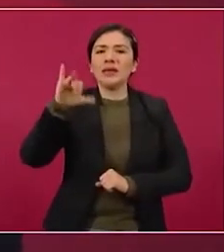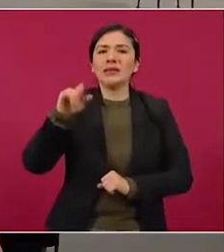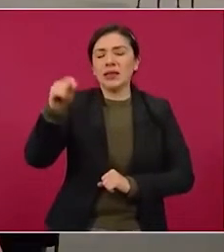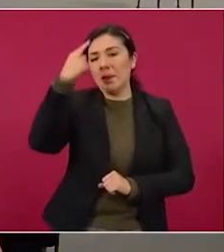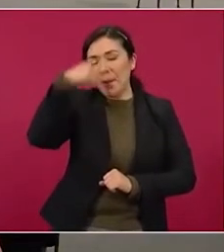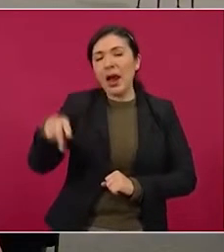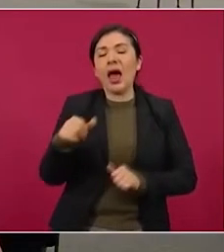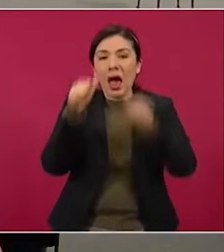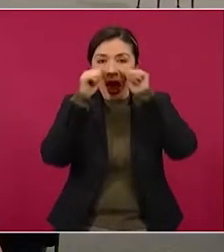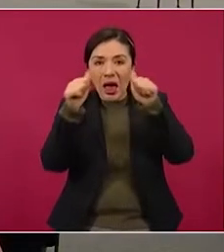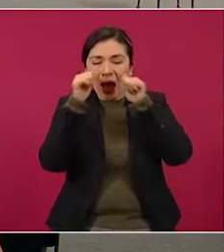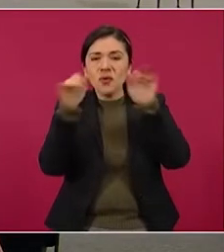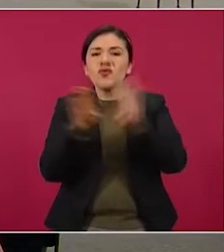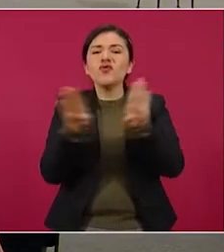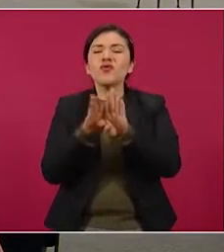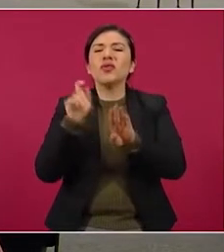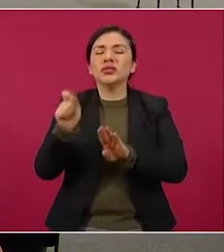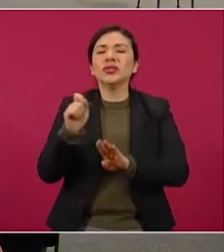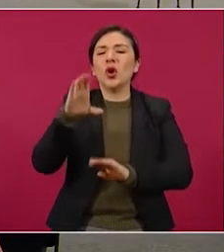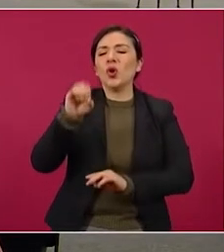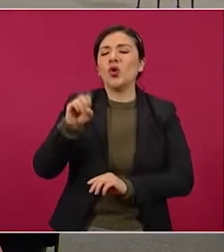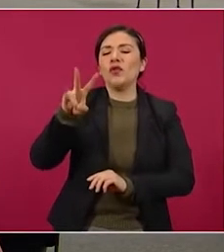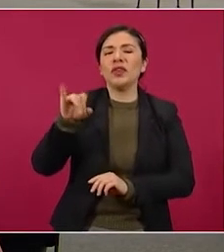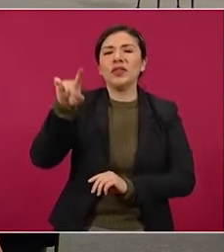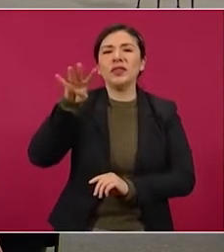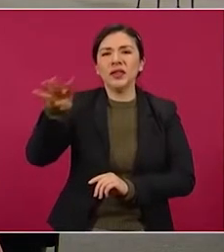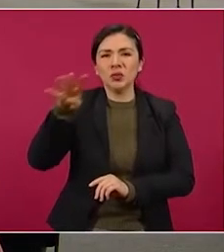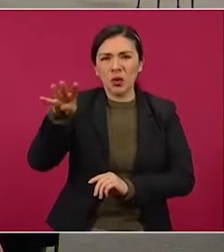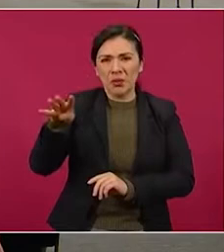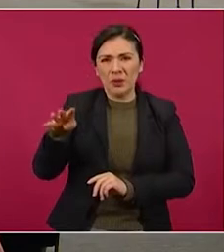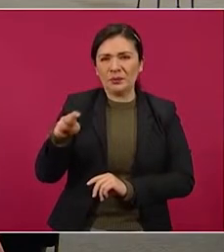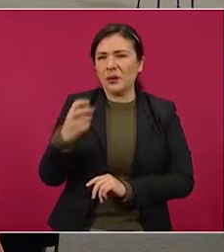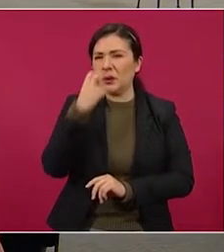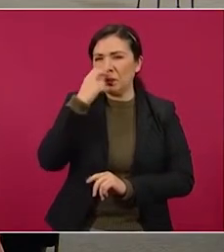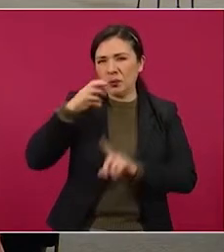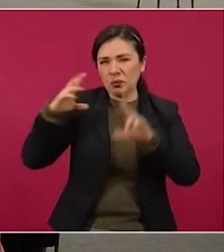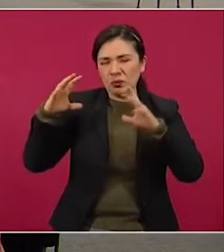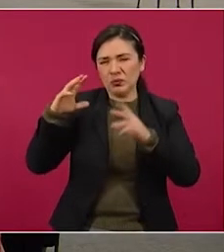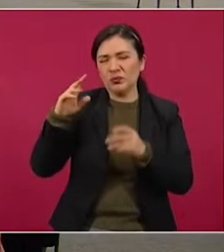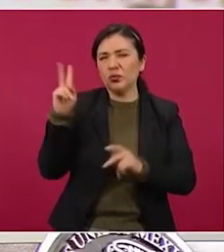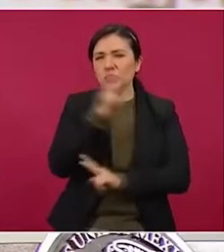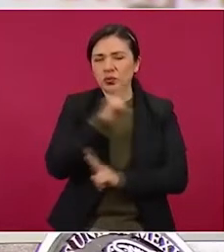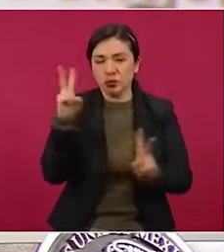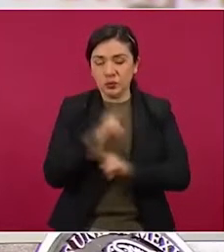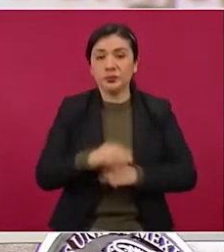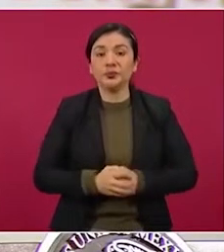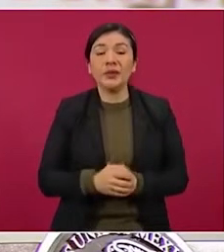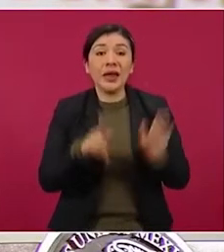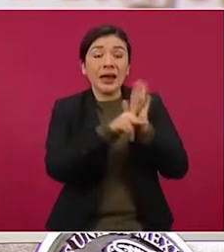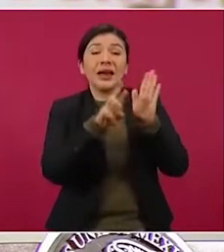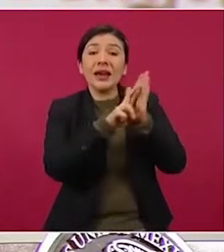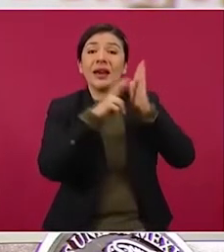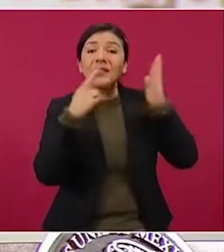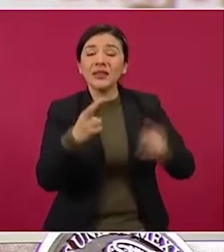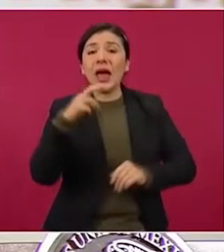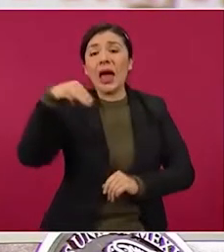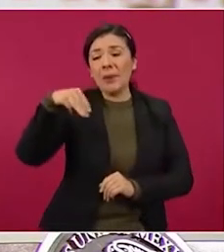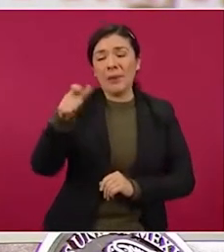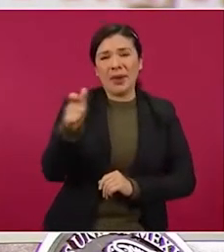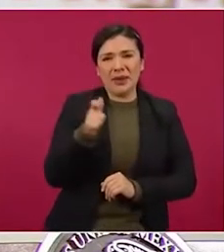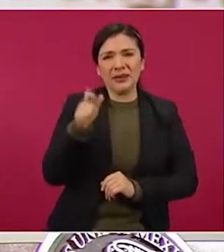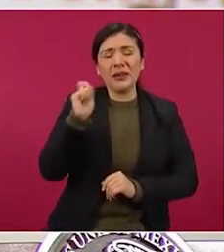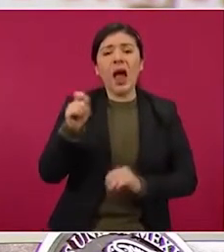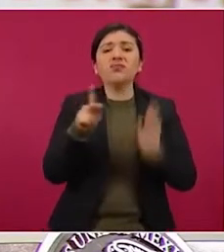La revista MX publicó el 17 de enero un reportaje titulado Ventiladores de la 4T